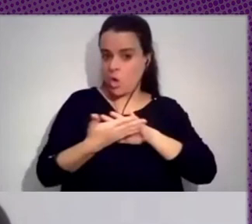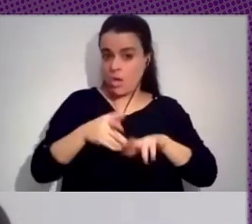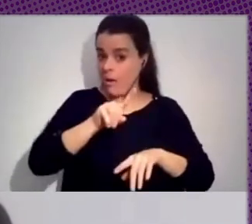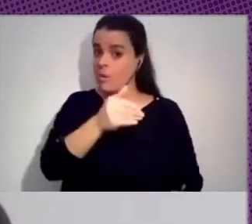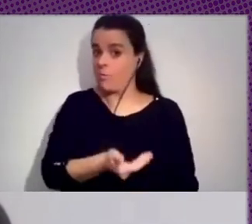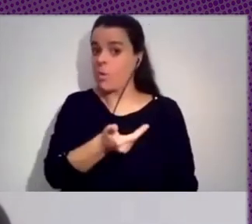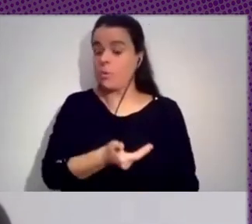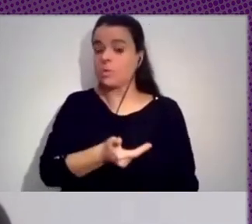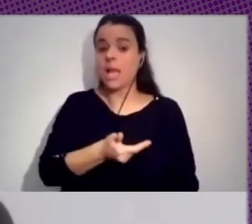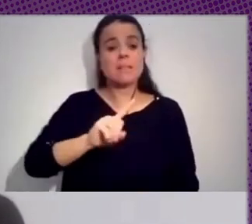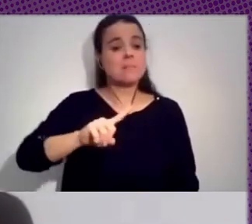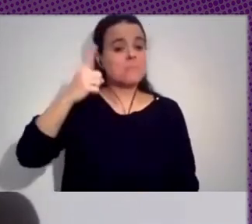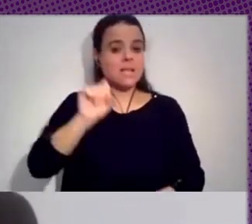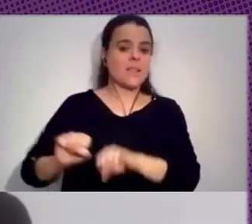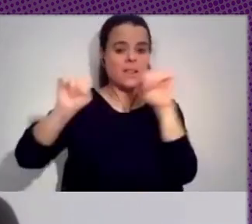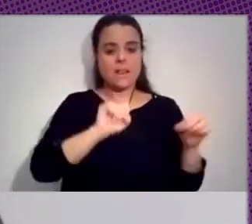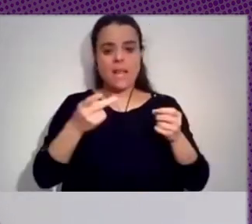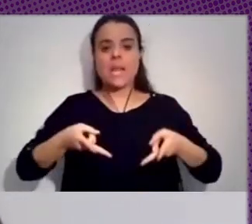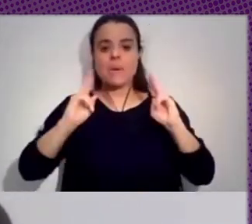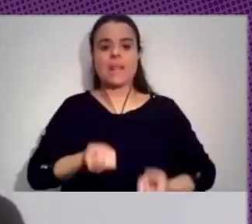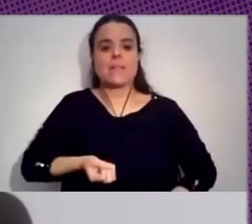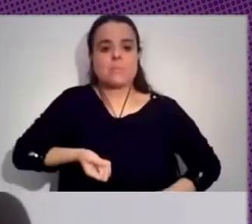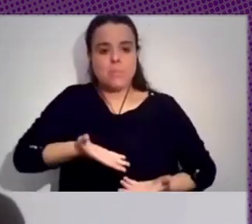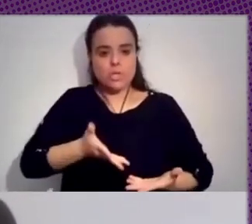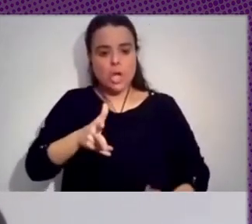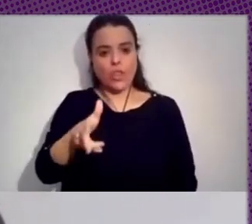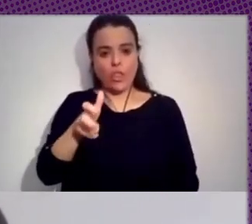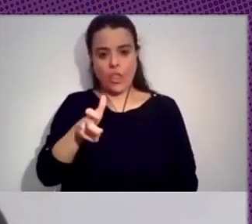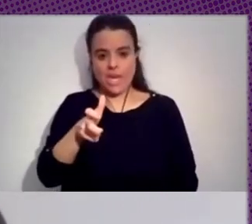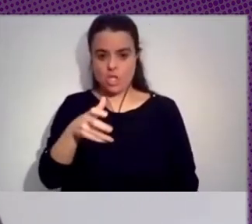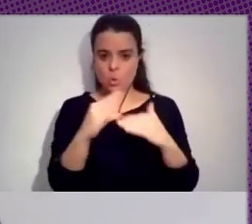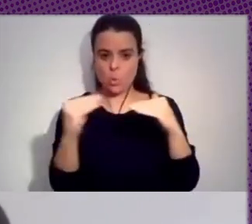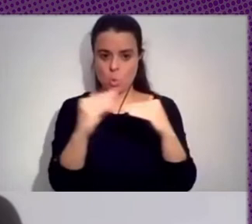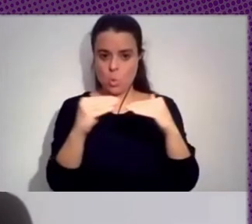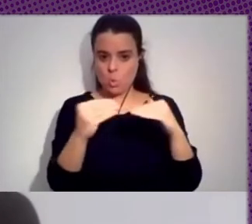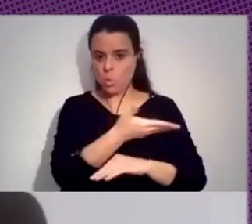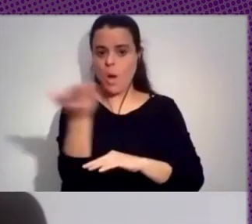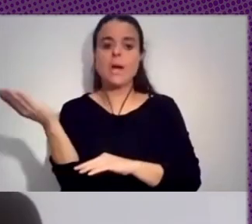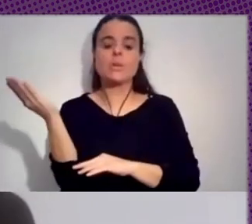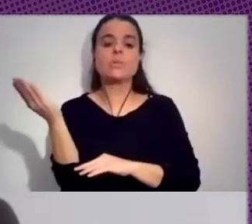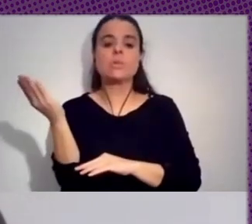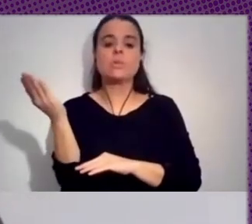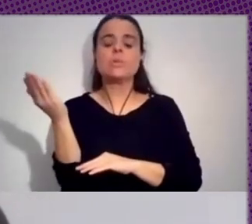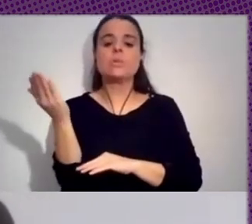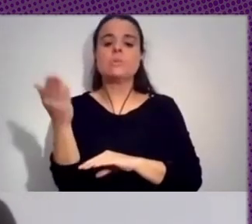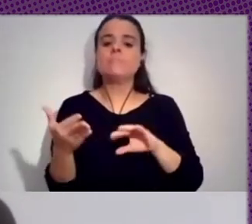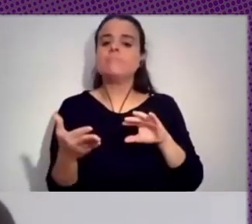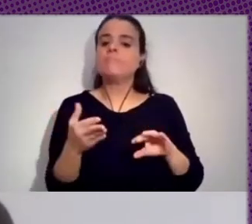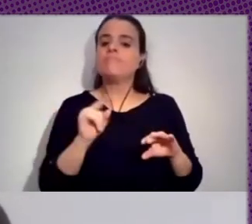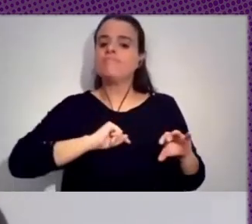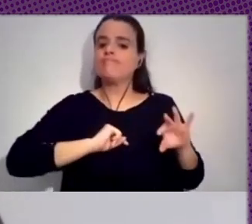una defensora de la libertad de expresión y de los derechos de los usuarios. De hecho, conecta mucho con el objetivo principal de